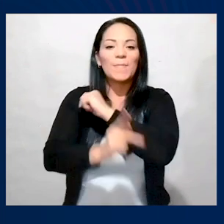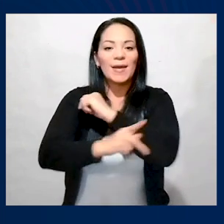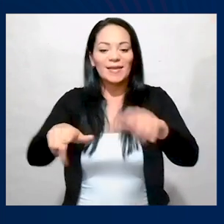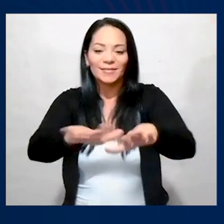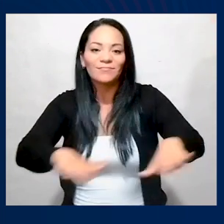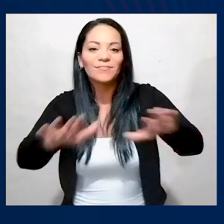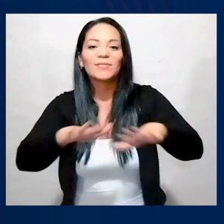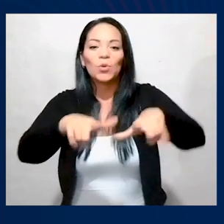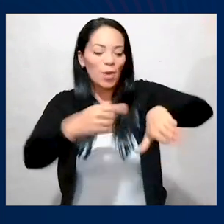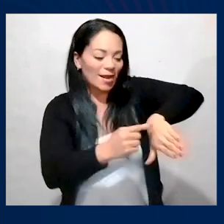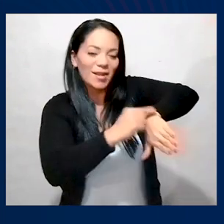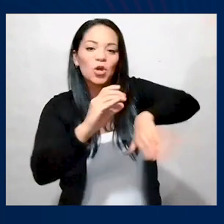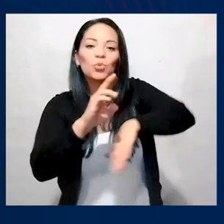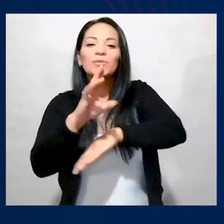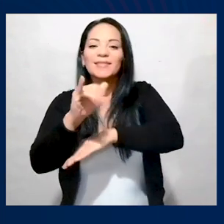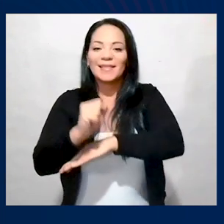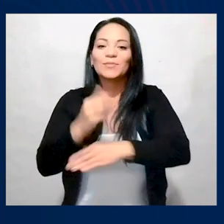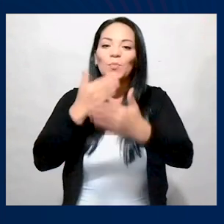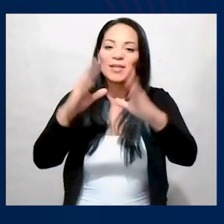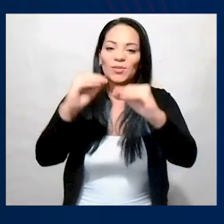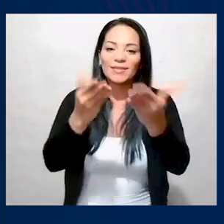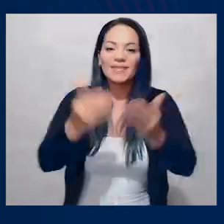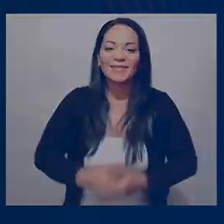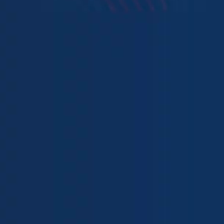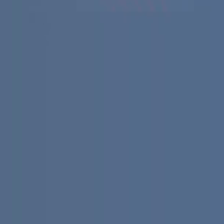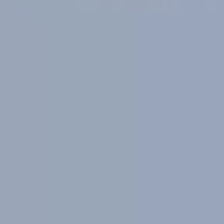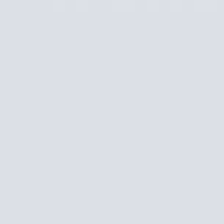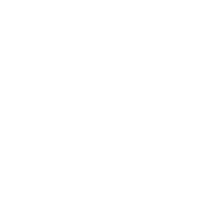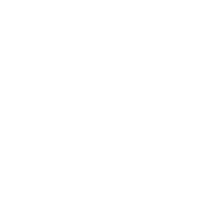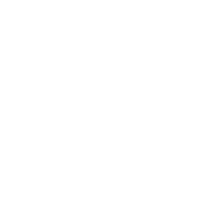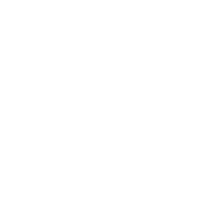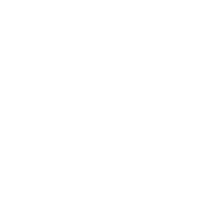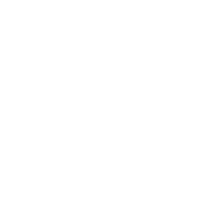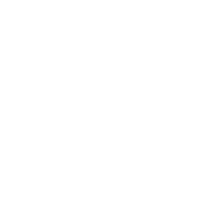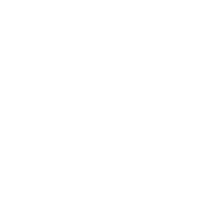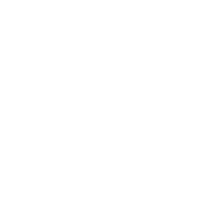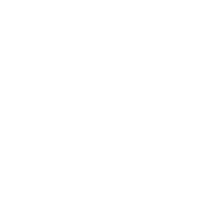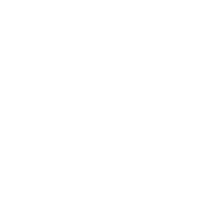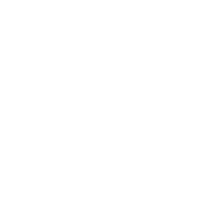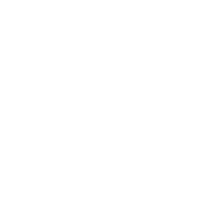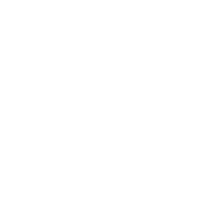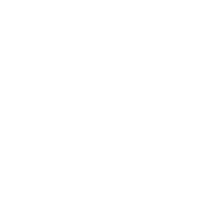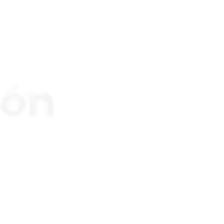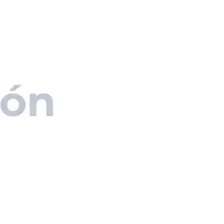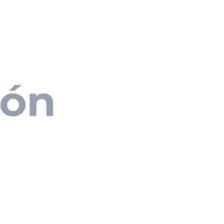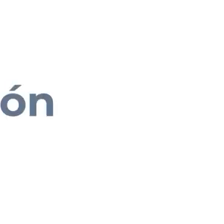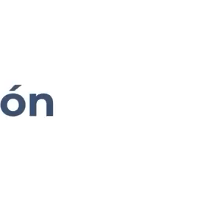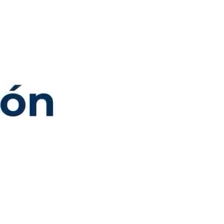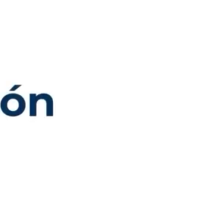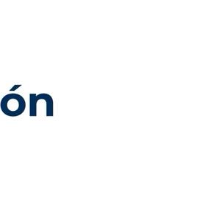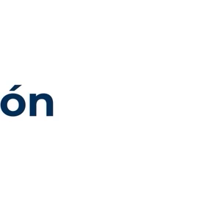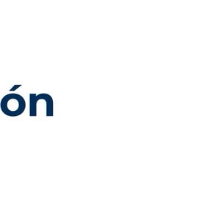crezca en un Crucitas mejor. Buenas noches a todos. Costa Rica tiene un firme propósito,